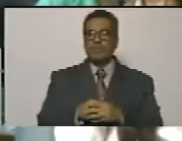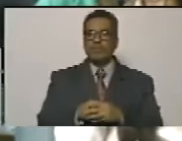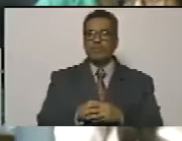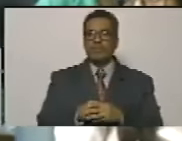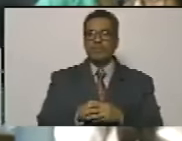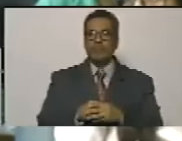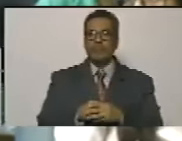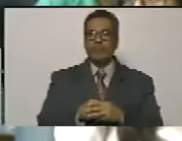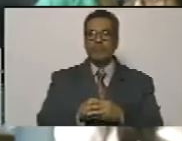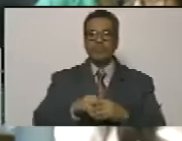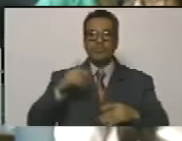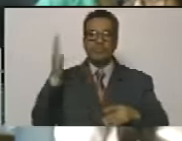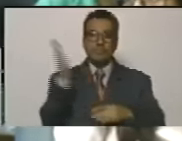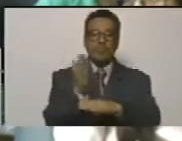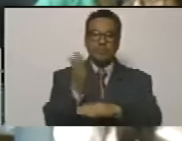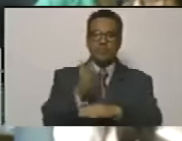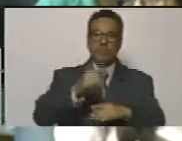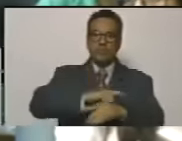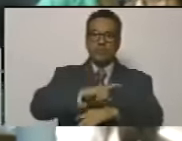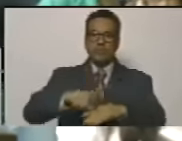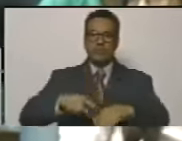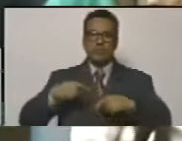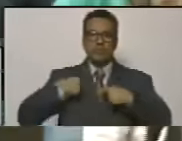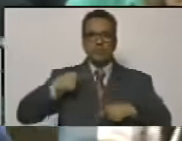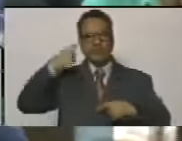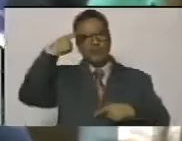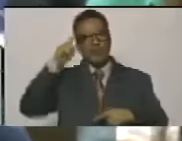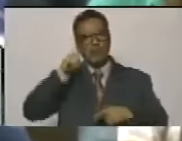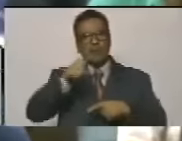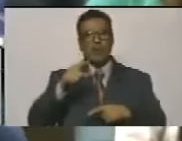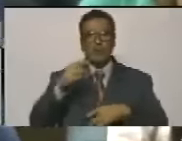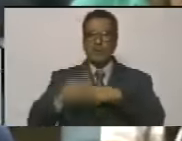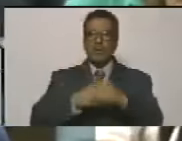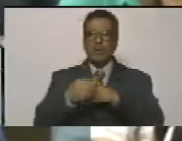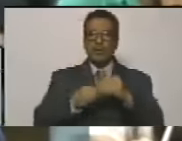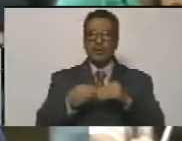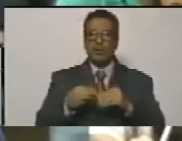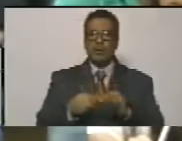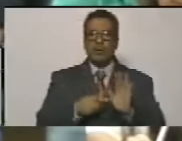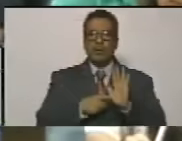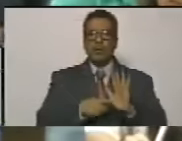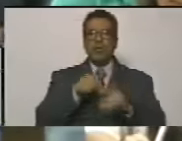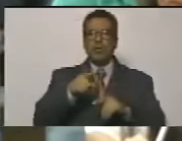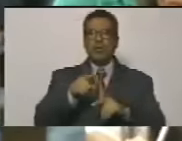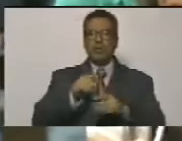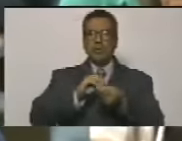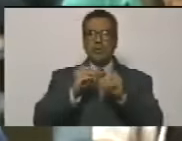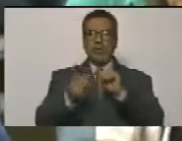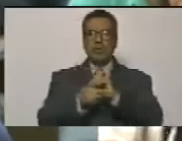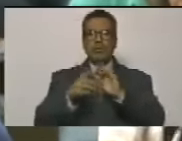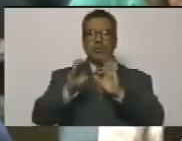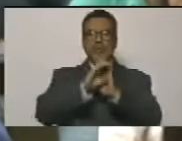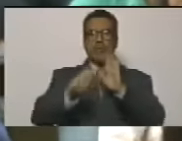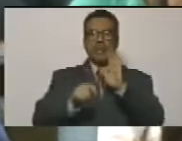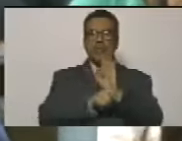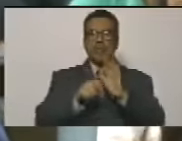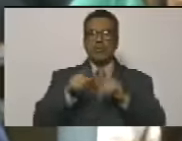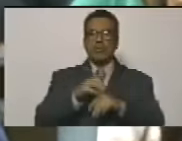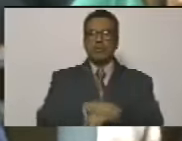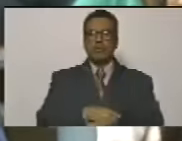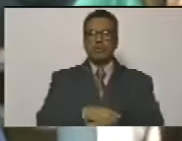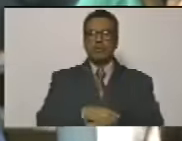encierre una condena contundente yo pensé que ustedes iban a hacer a proponer modificar la constitución